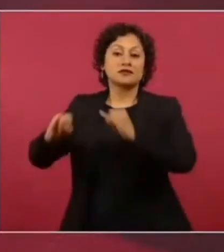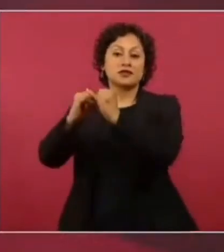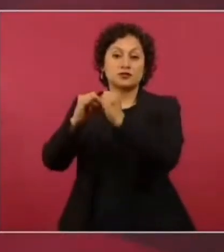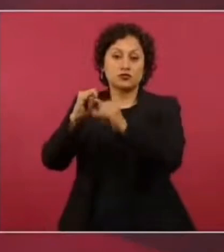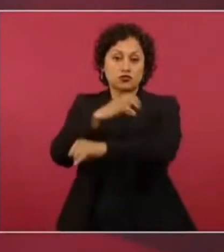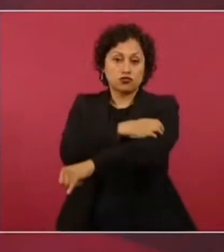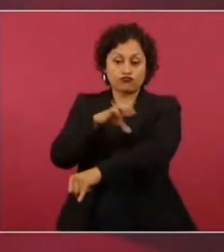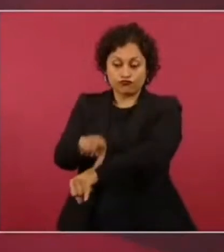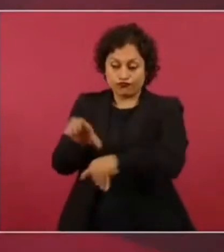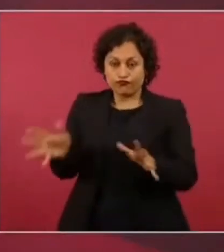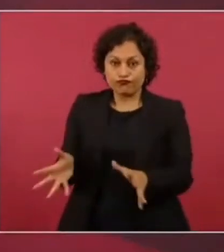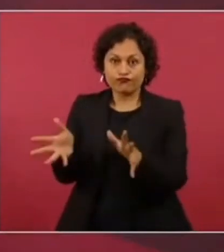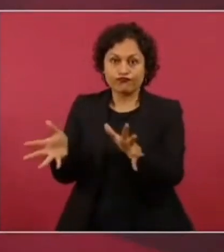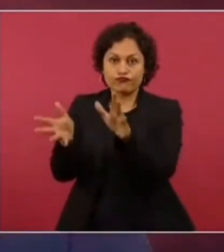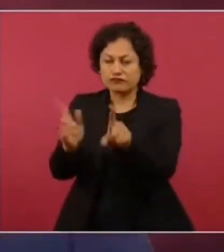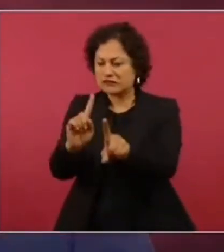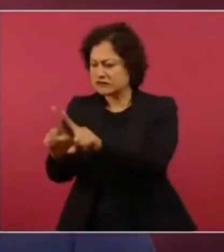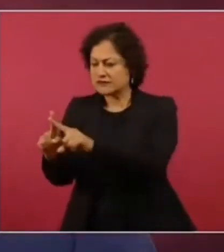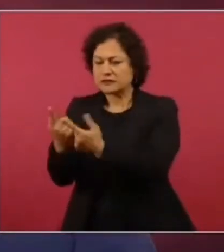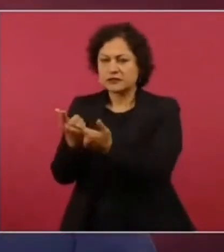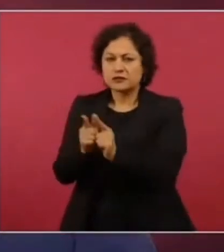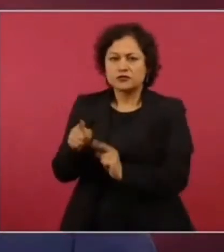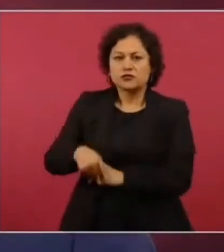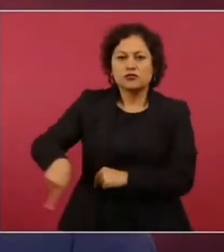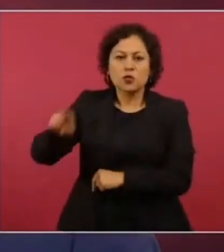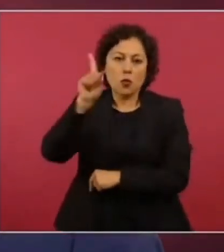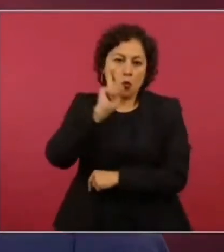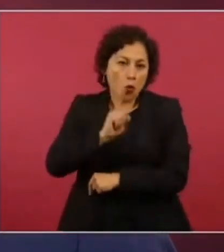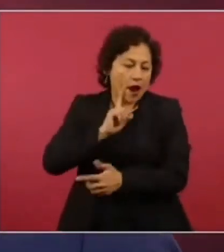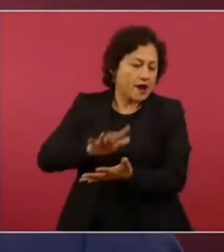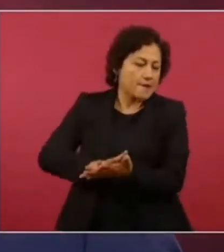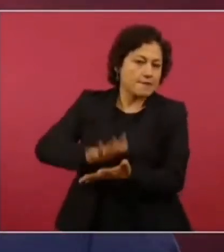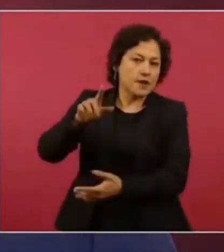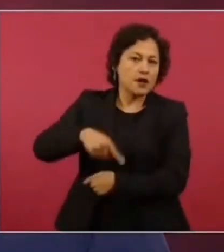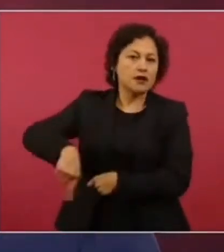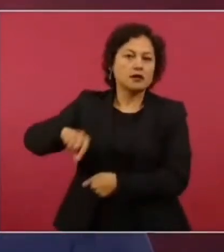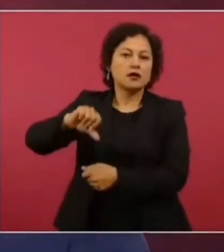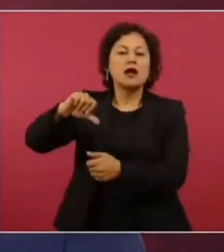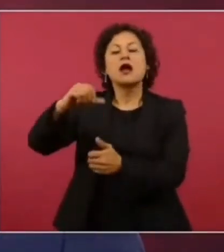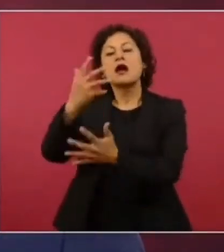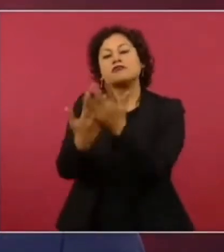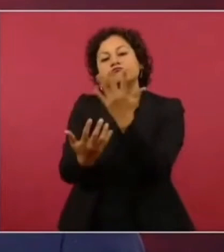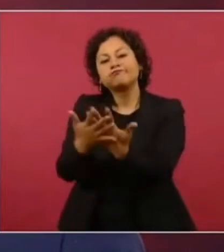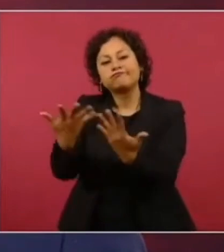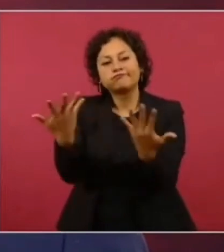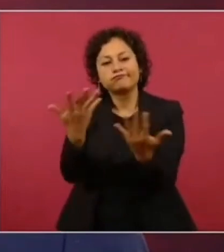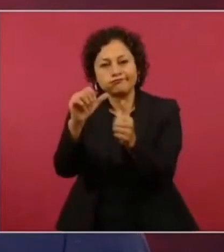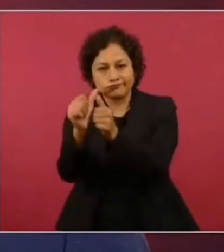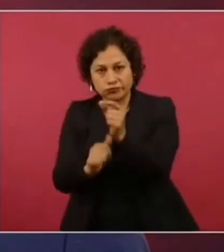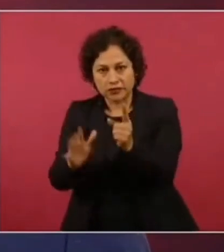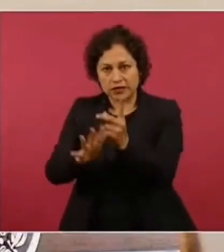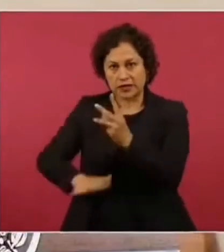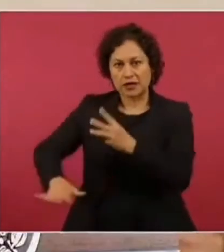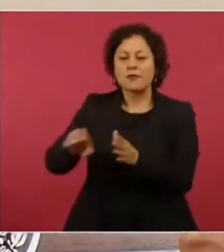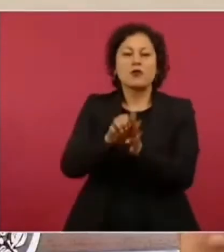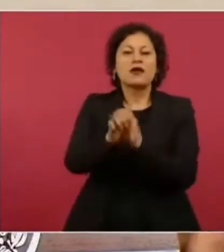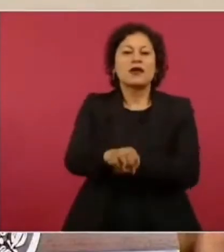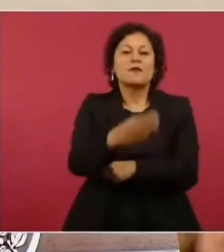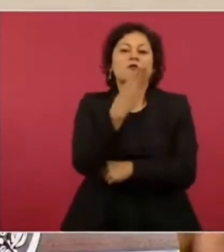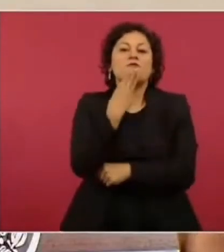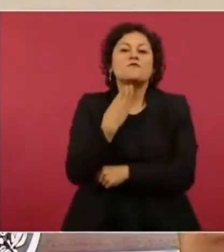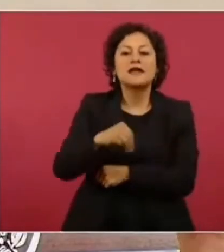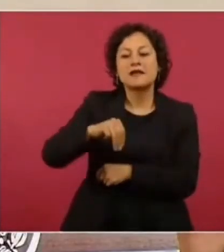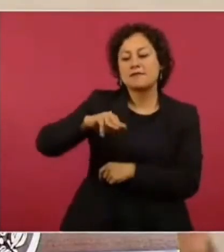muchísimos grupos, principalmente de mujeres artesanas. Por ejemplo, el caso de la miel melipona, estamos mejorando en el